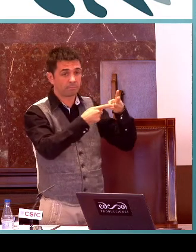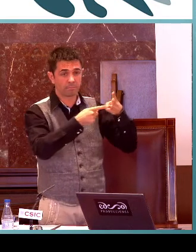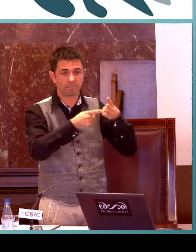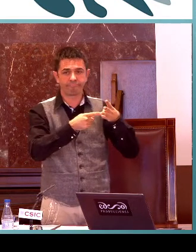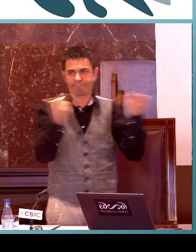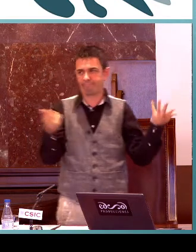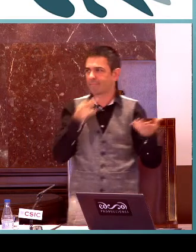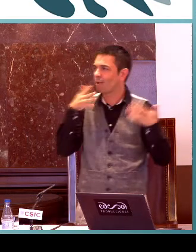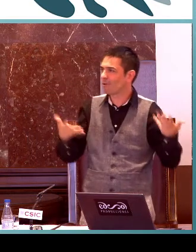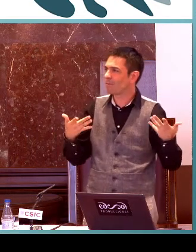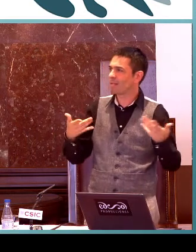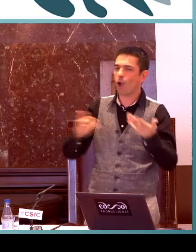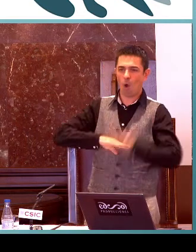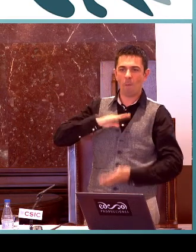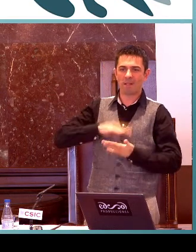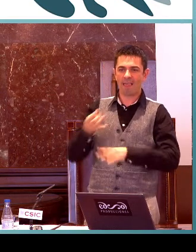que ya tiene.